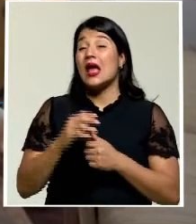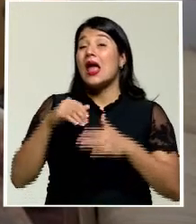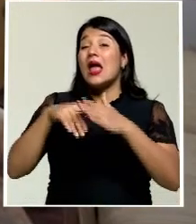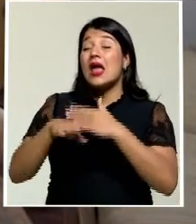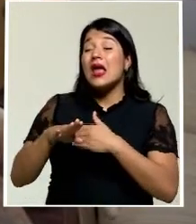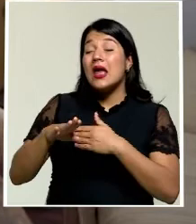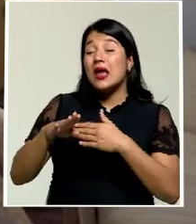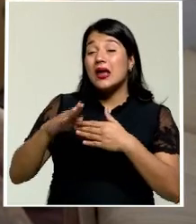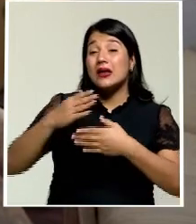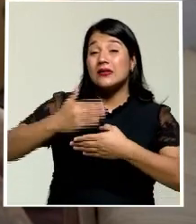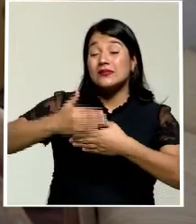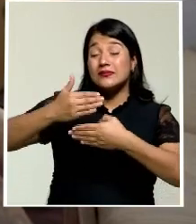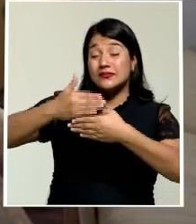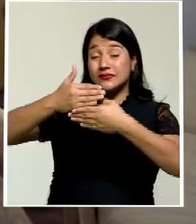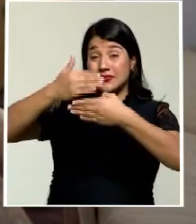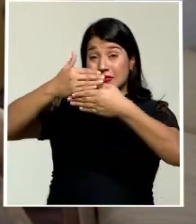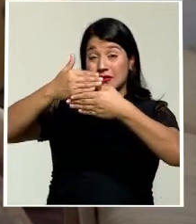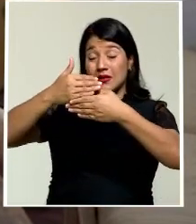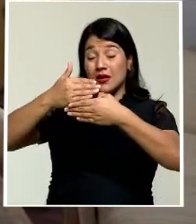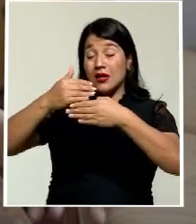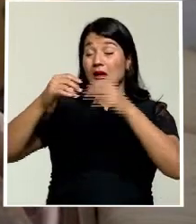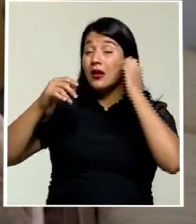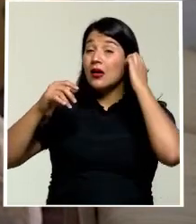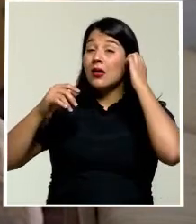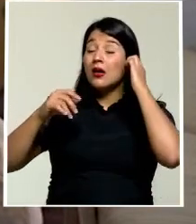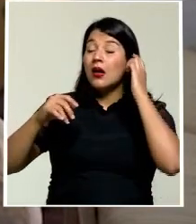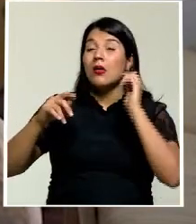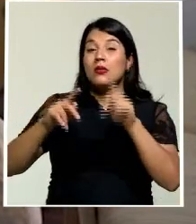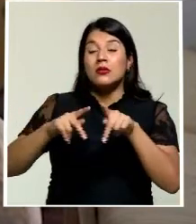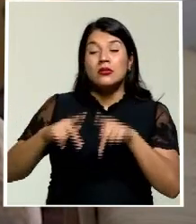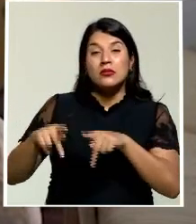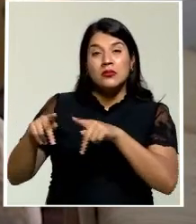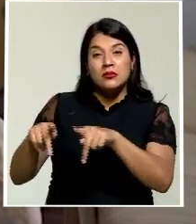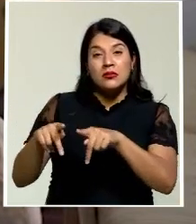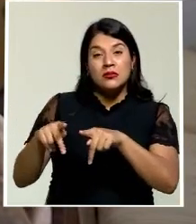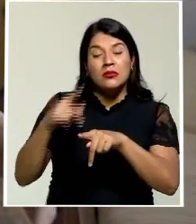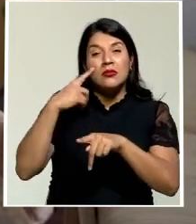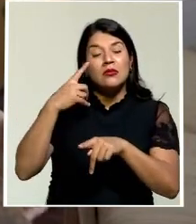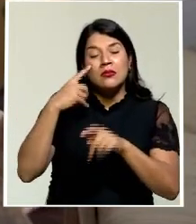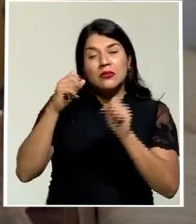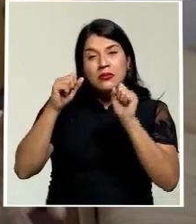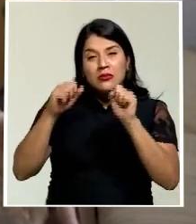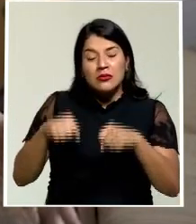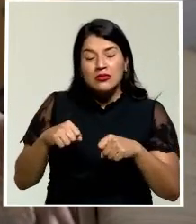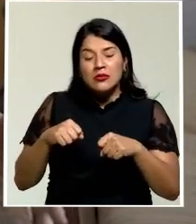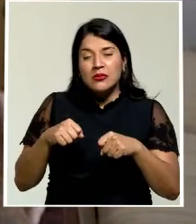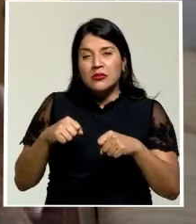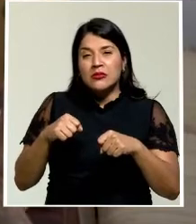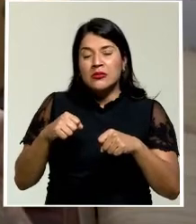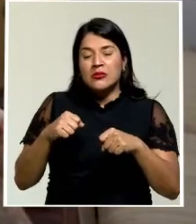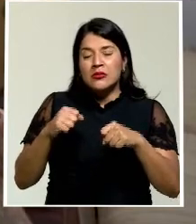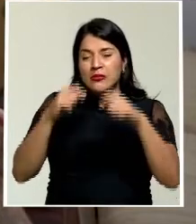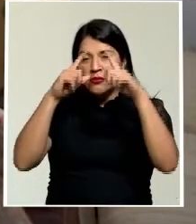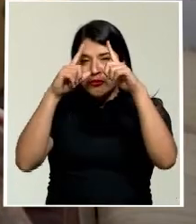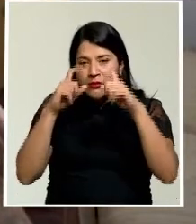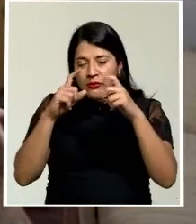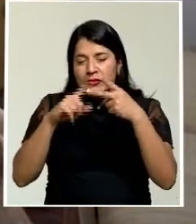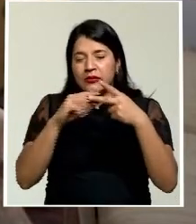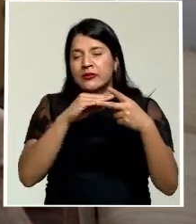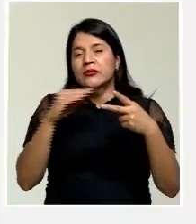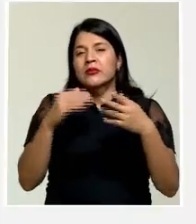de las personas que tenían estas obras de arte para poder tomar las fotos y